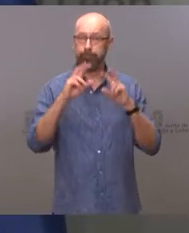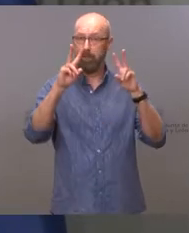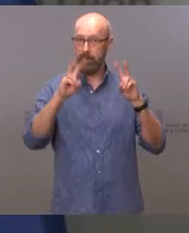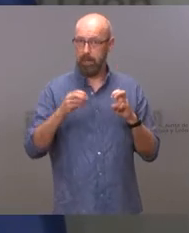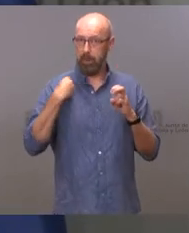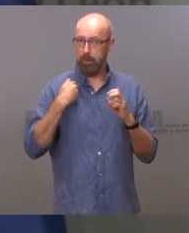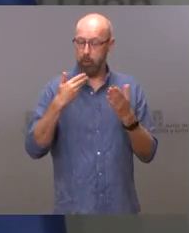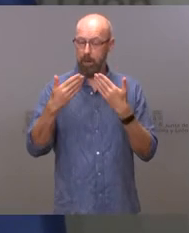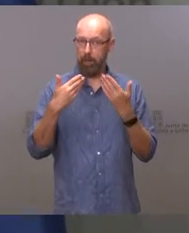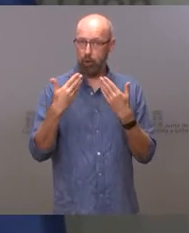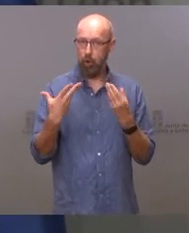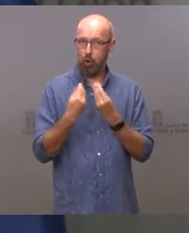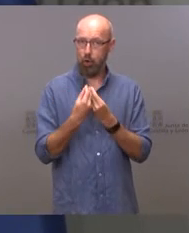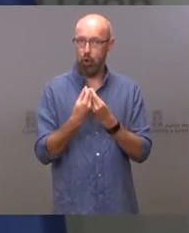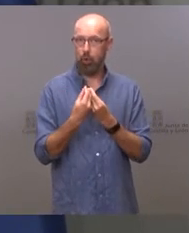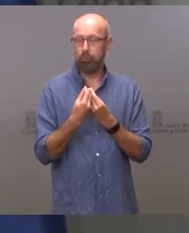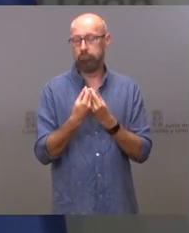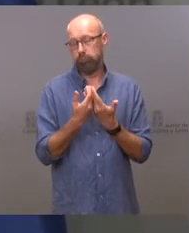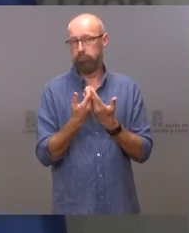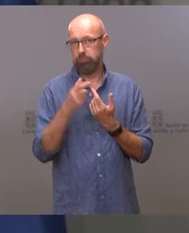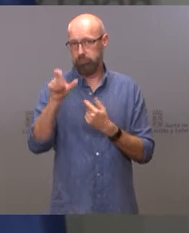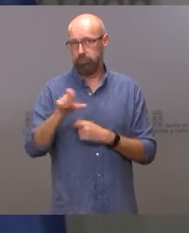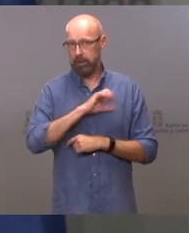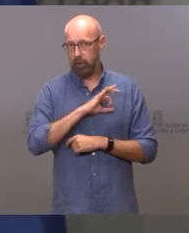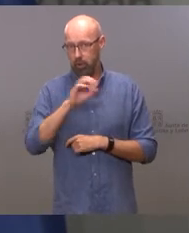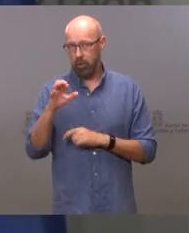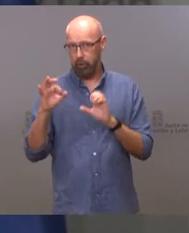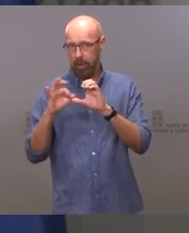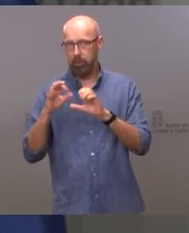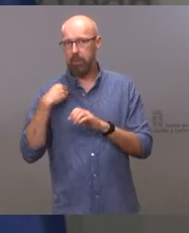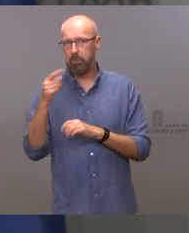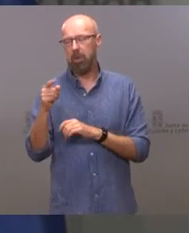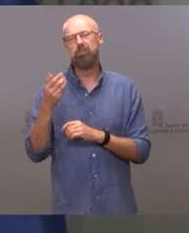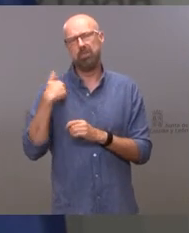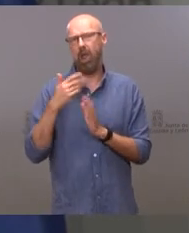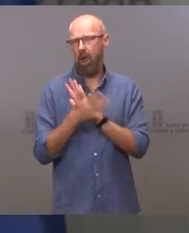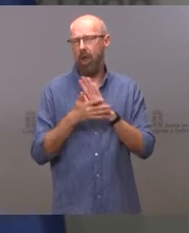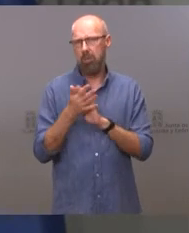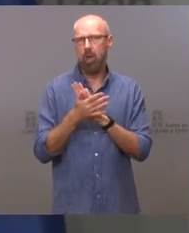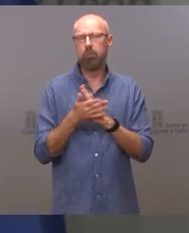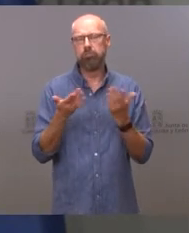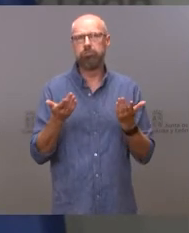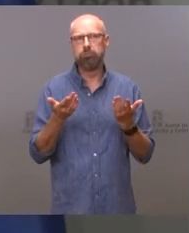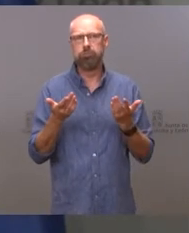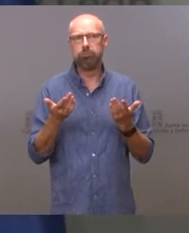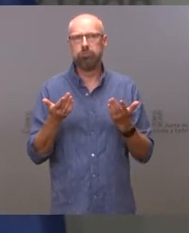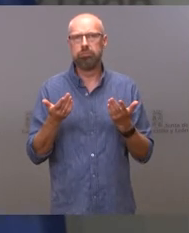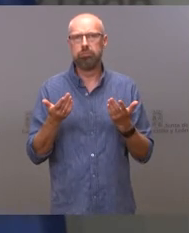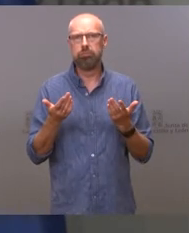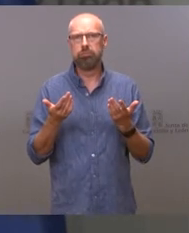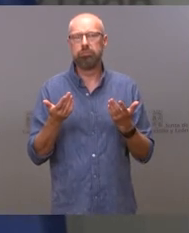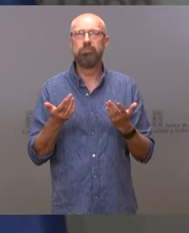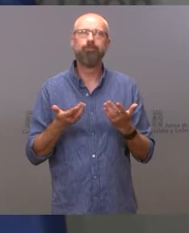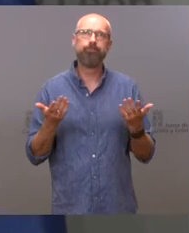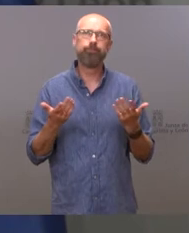por Ávila, nosotros hemos mantenido conversaciones en un